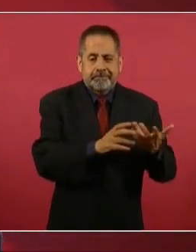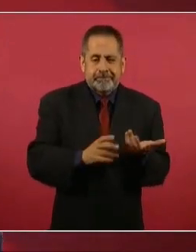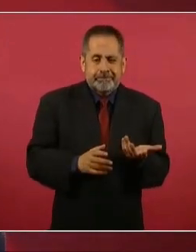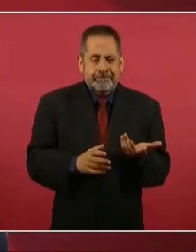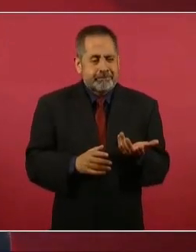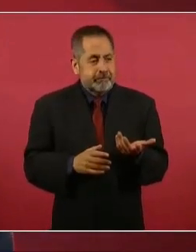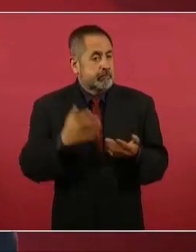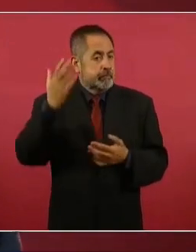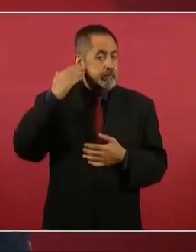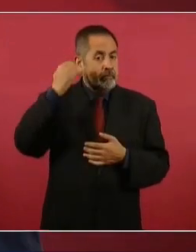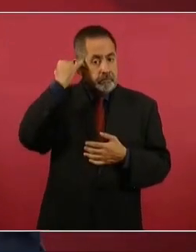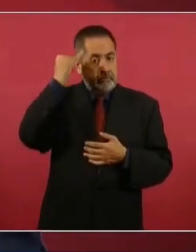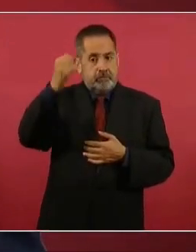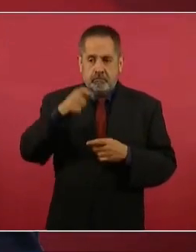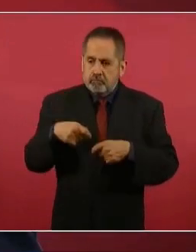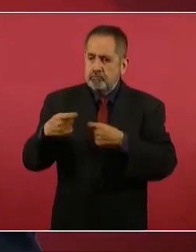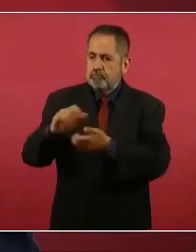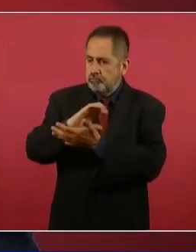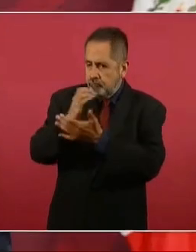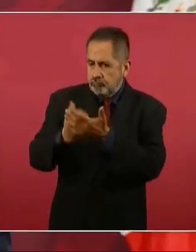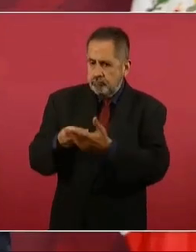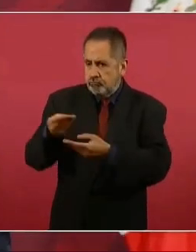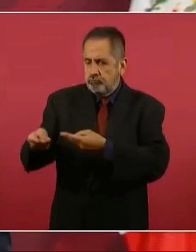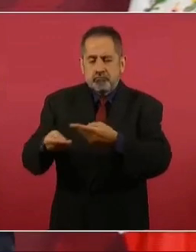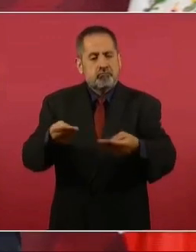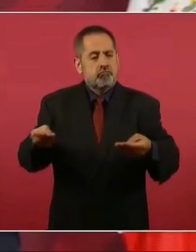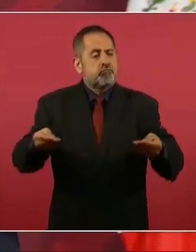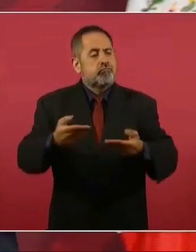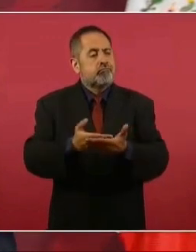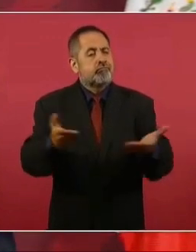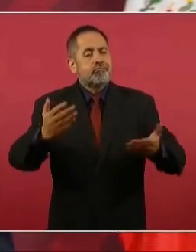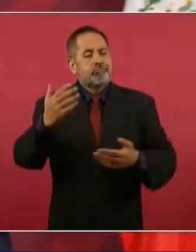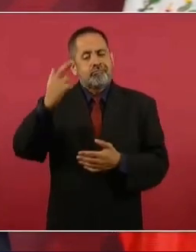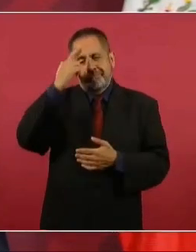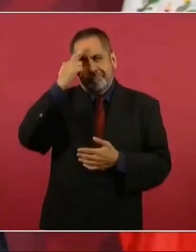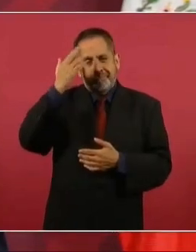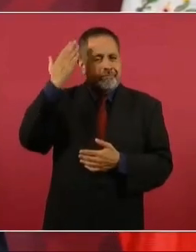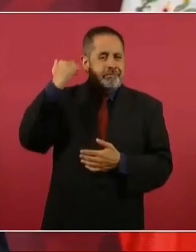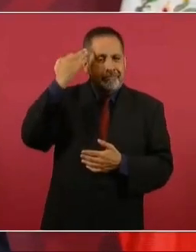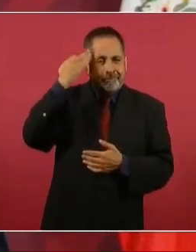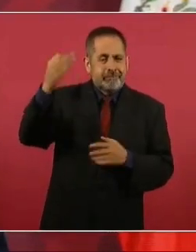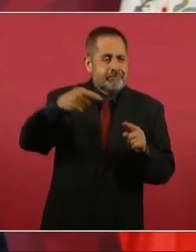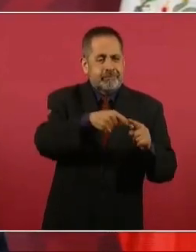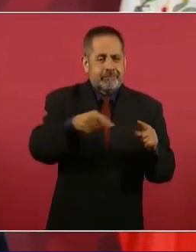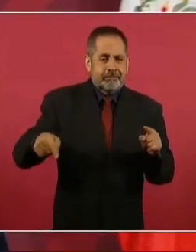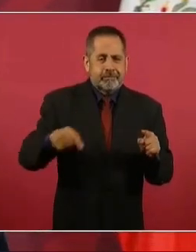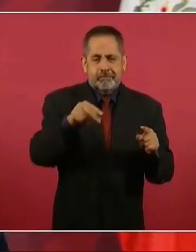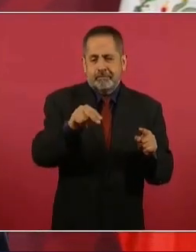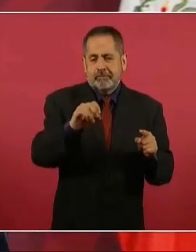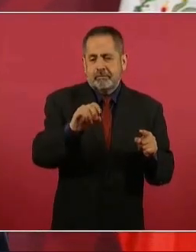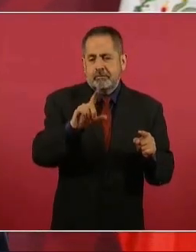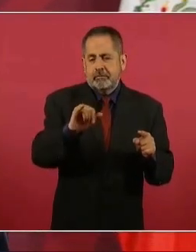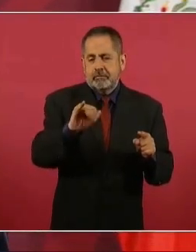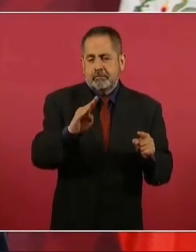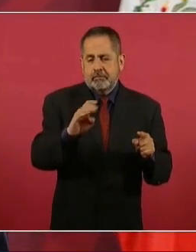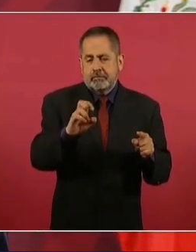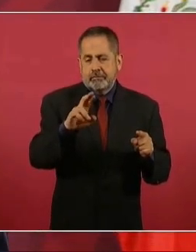contratos en la época neoliberal de privatizaciones.